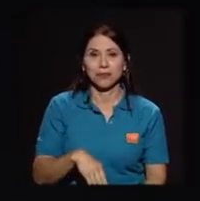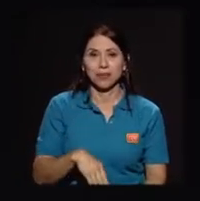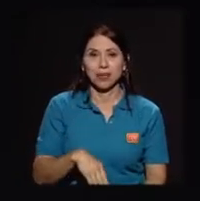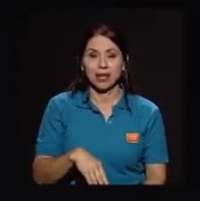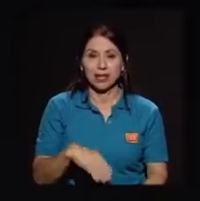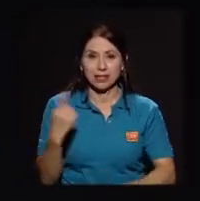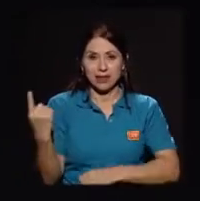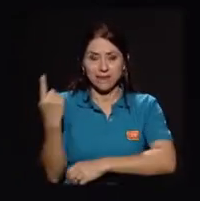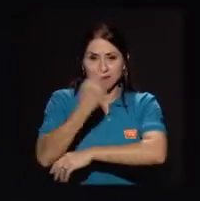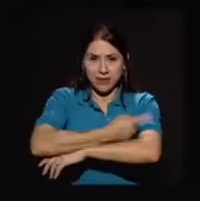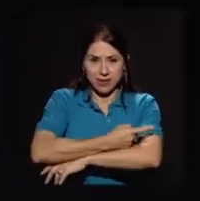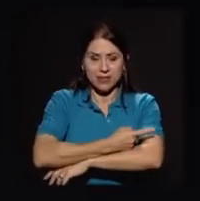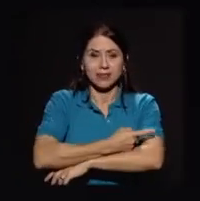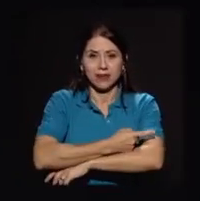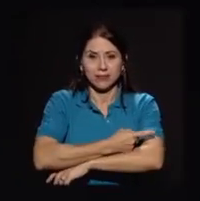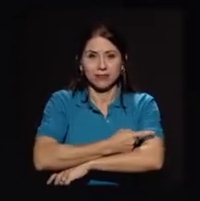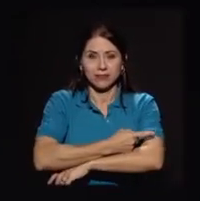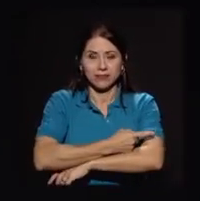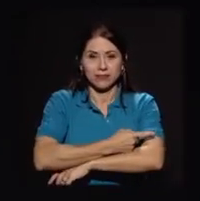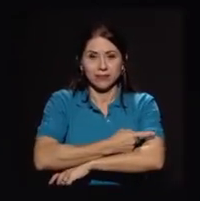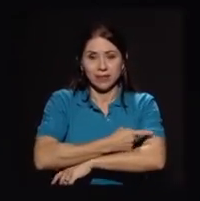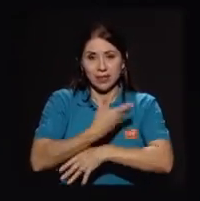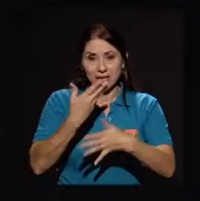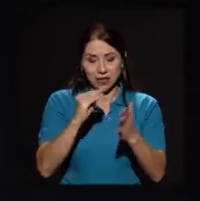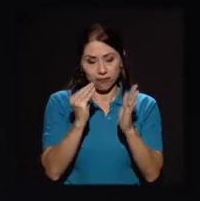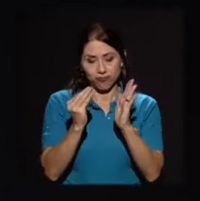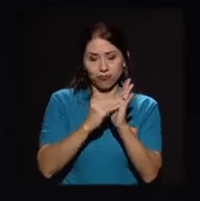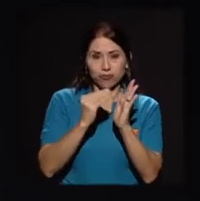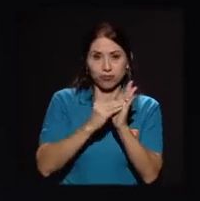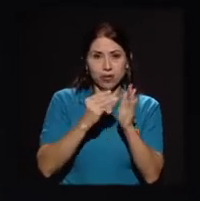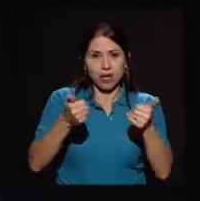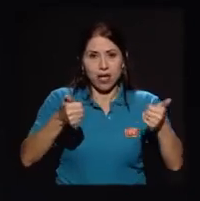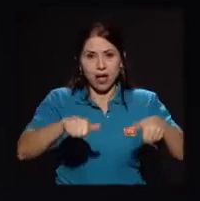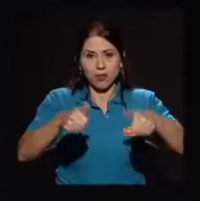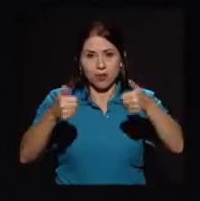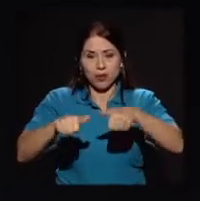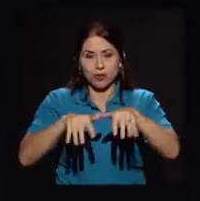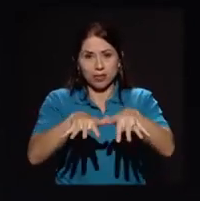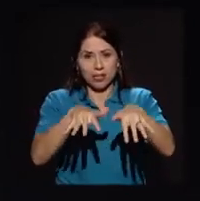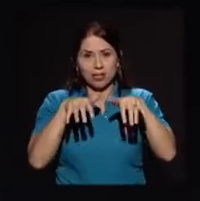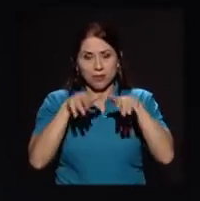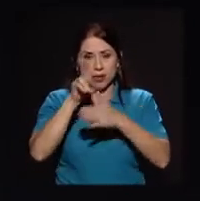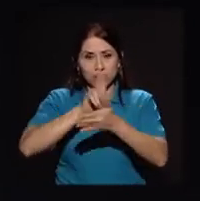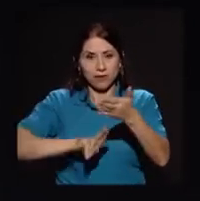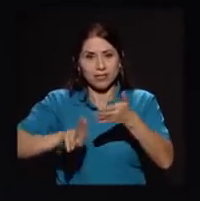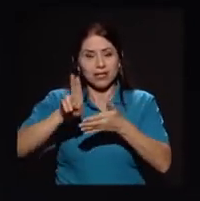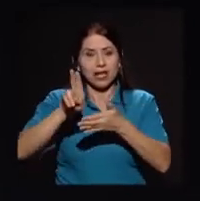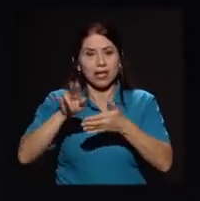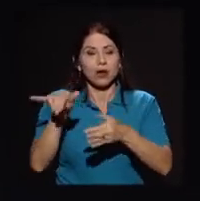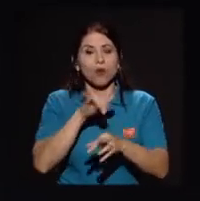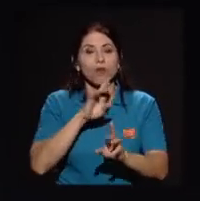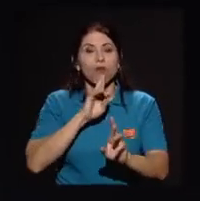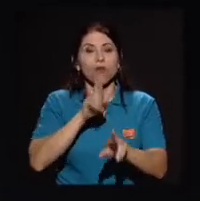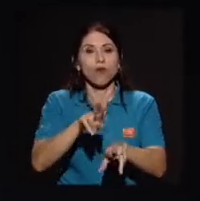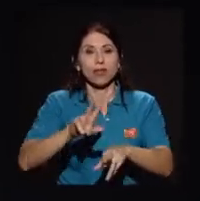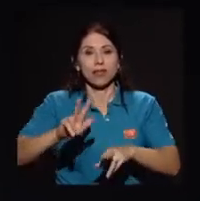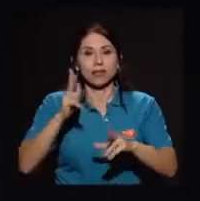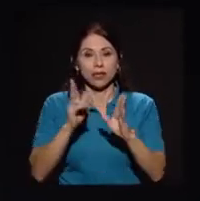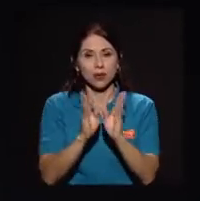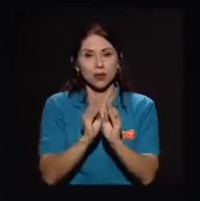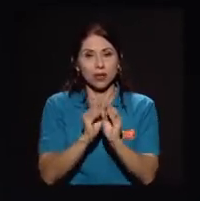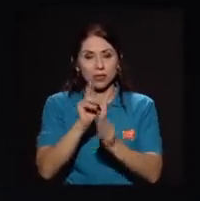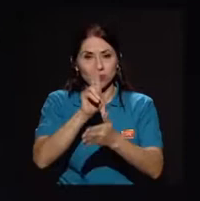por los acuerdos de la Asamblea Universitaria, a raíz del tercer congreso universitario,